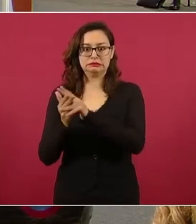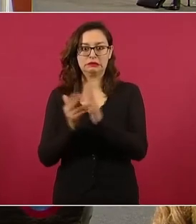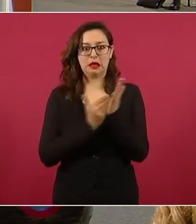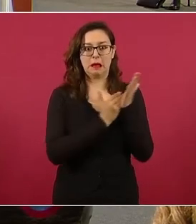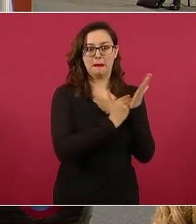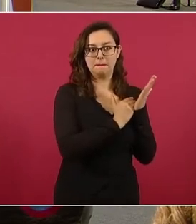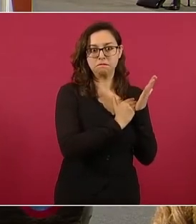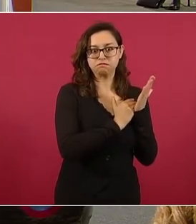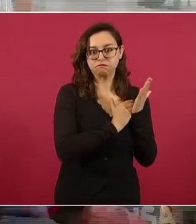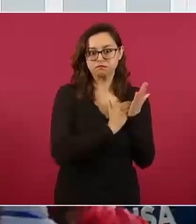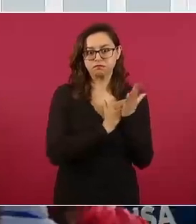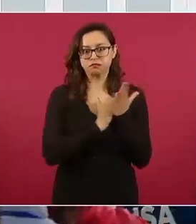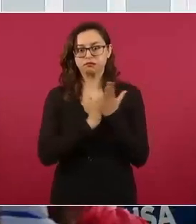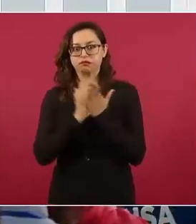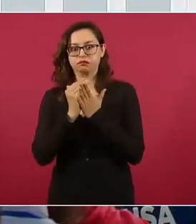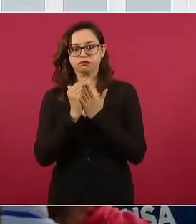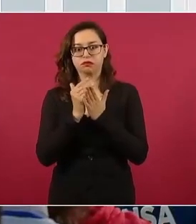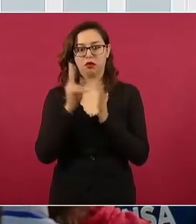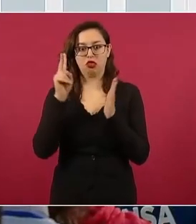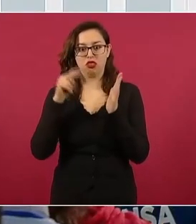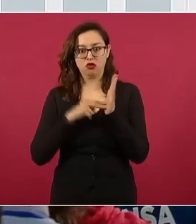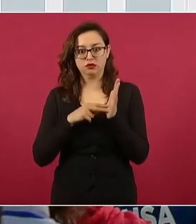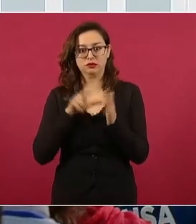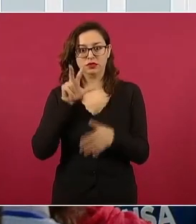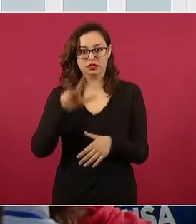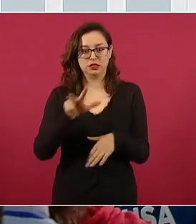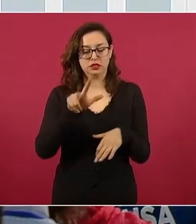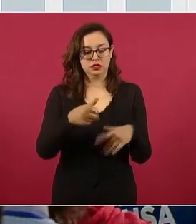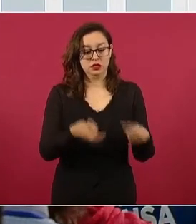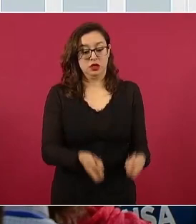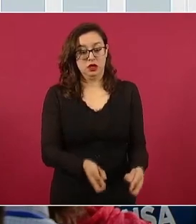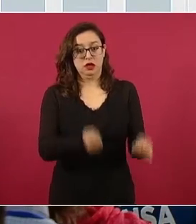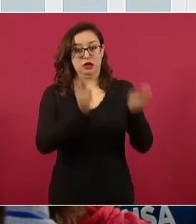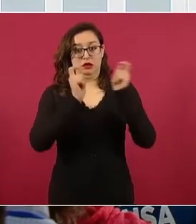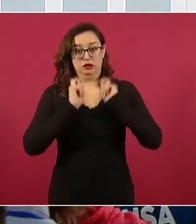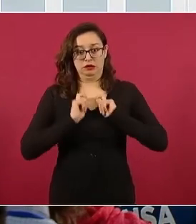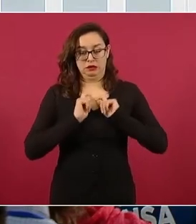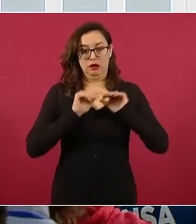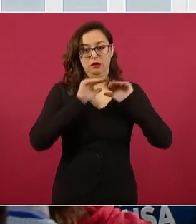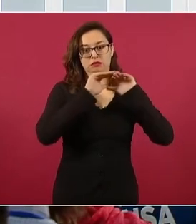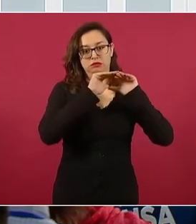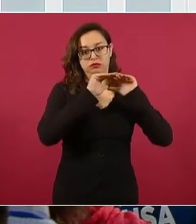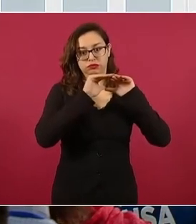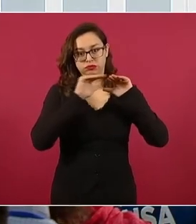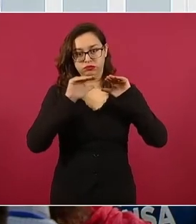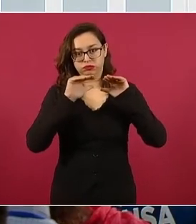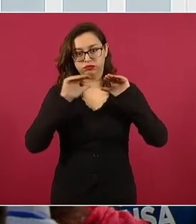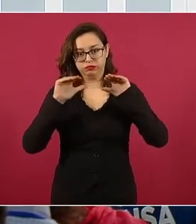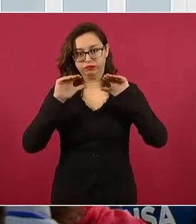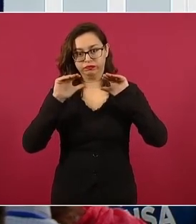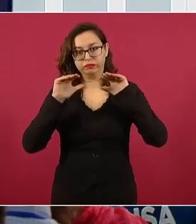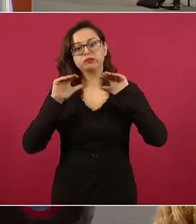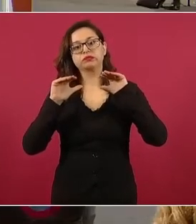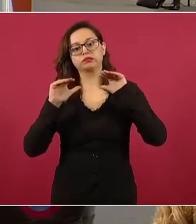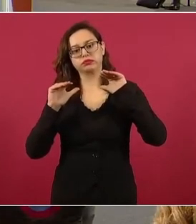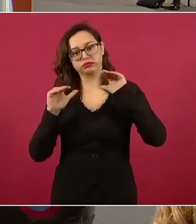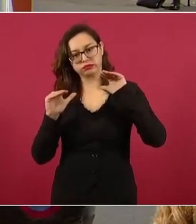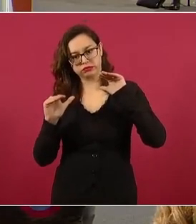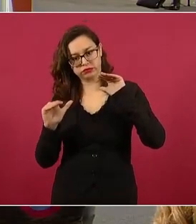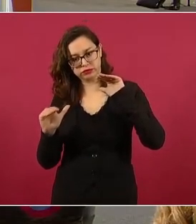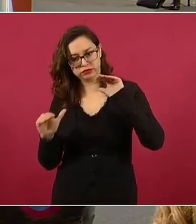aquí llegamos, esto era la tendencia, arriba, arriba, arriba, y ya empezamos